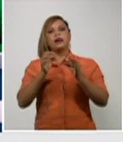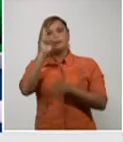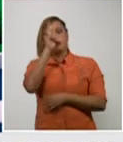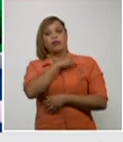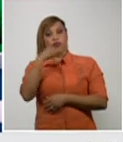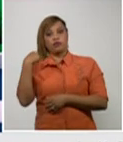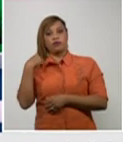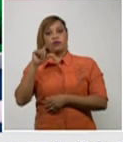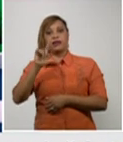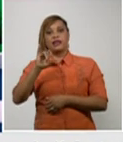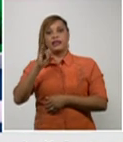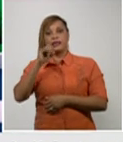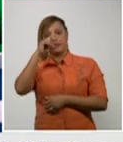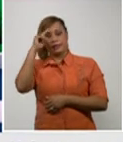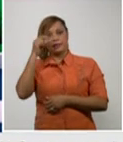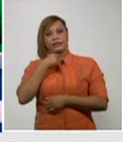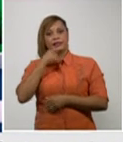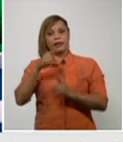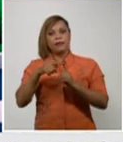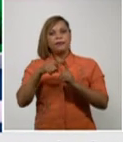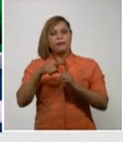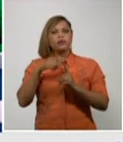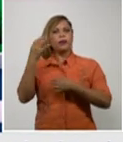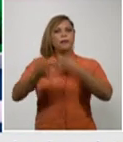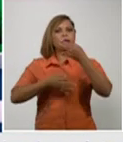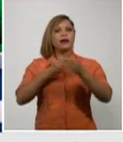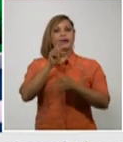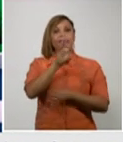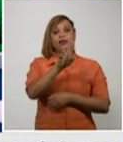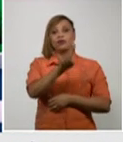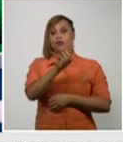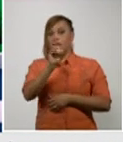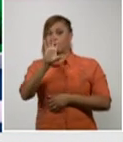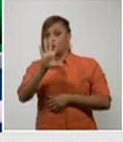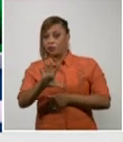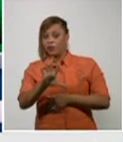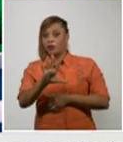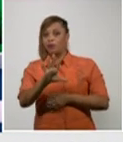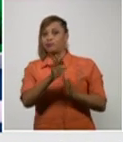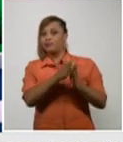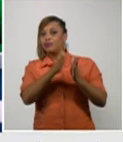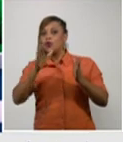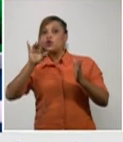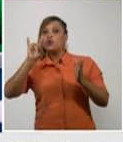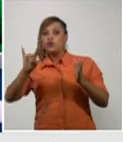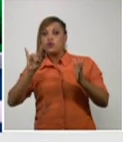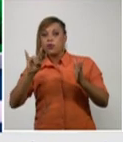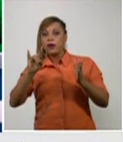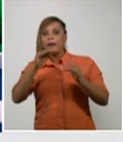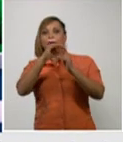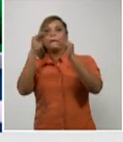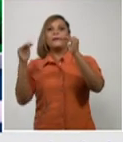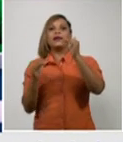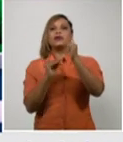ahora en la mañana que de esos 105 9 menores de un año